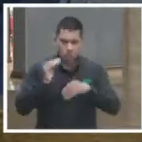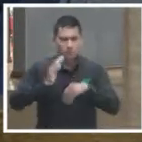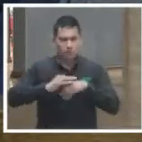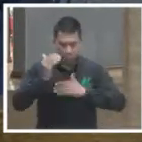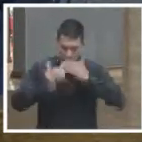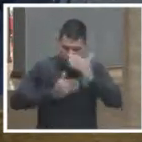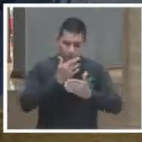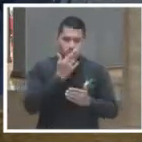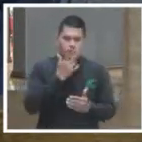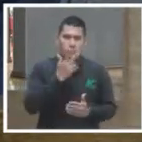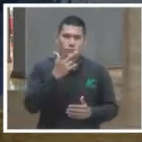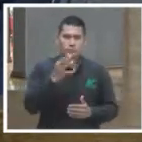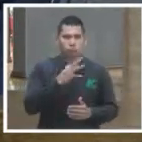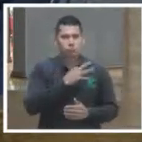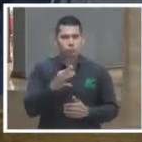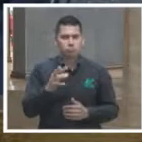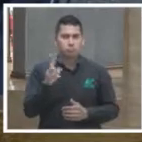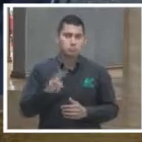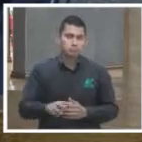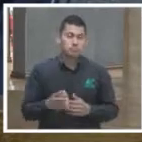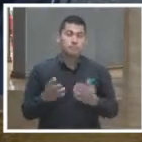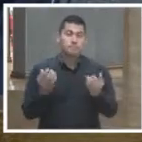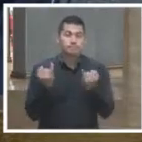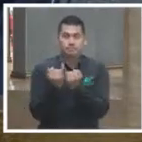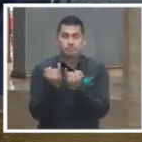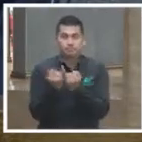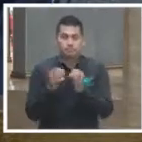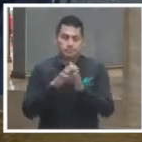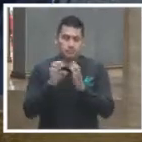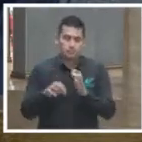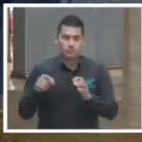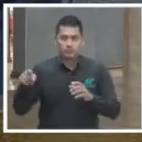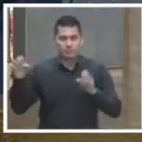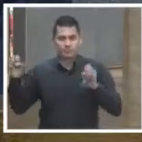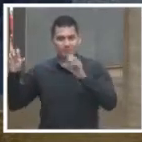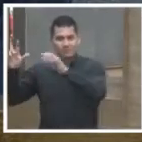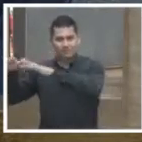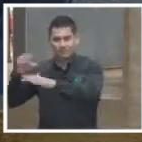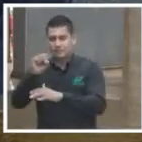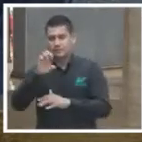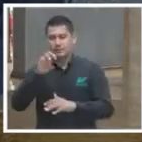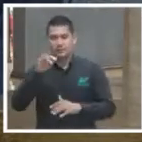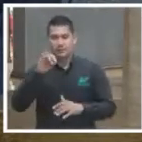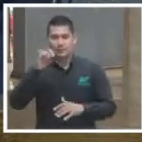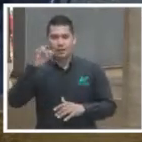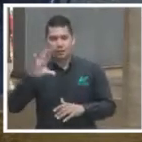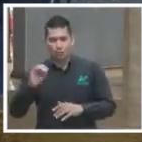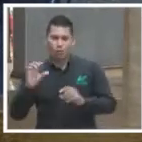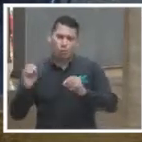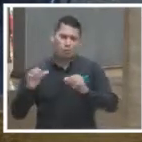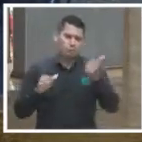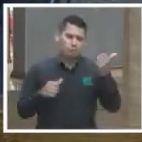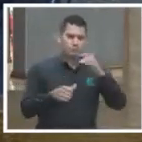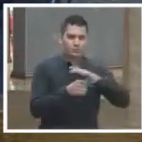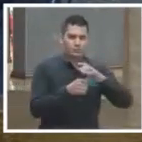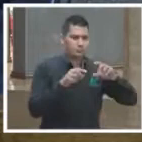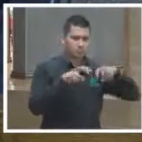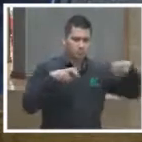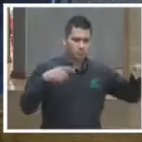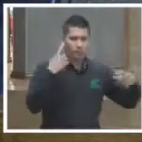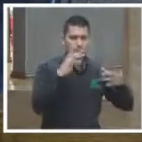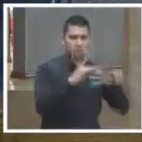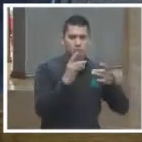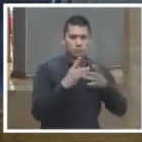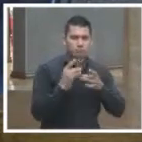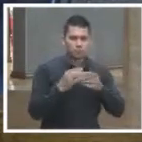darle, dedicarle casi toda, si no un seminario, otra mesa de cómo se pudiera enriquecer a partir de esto, pero nada más lo